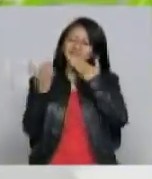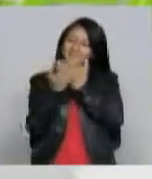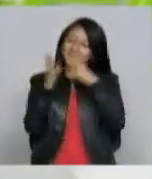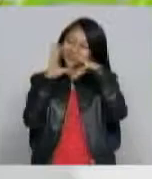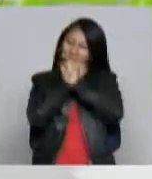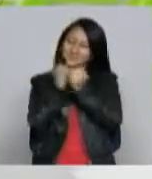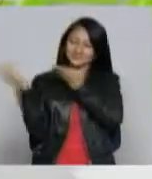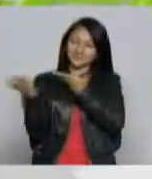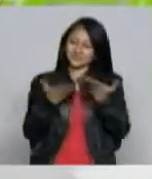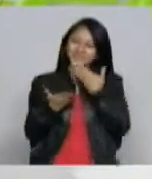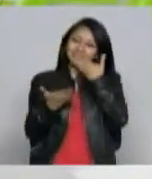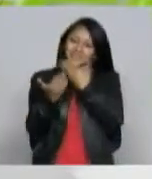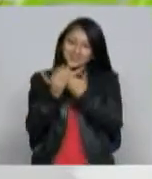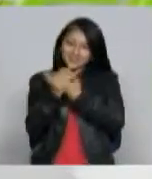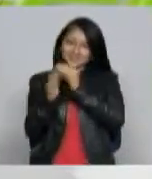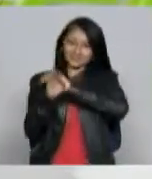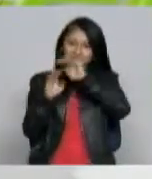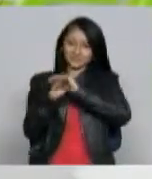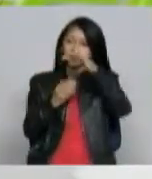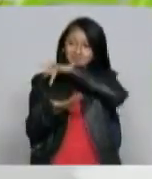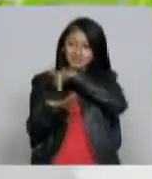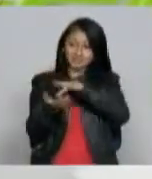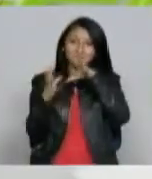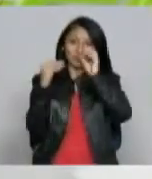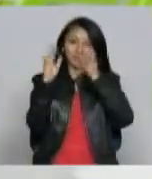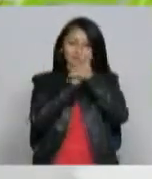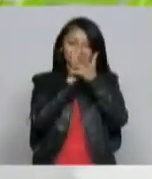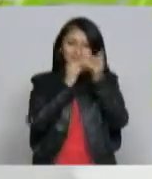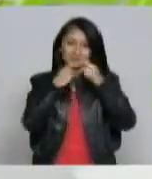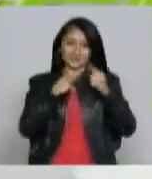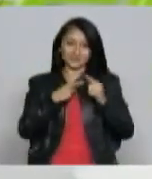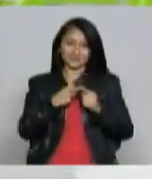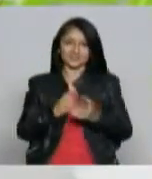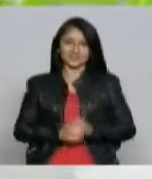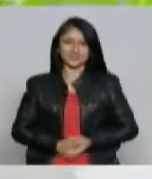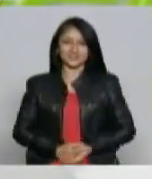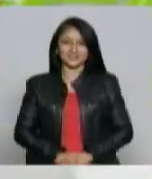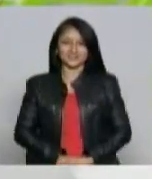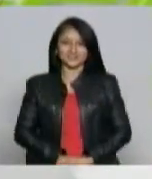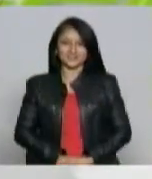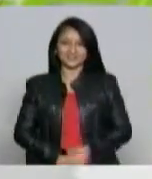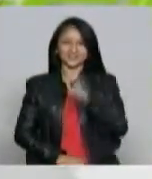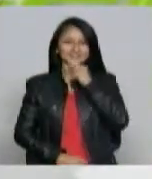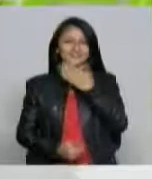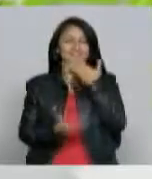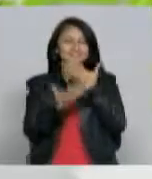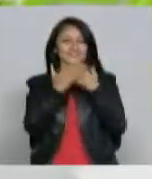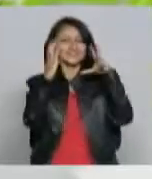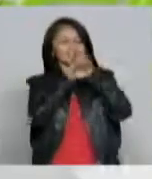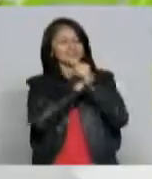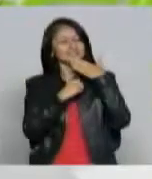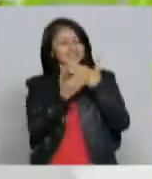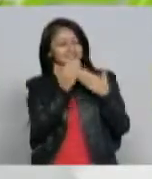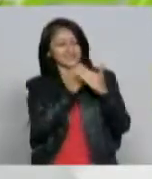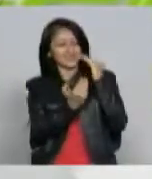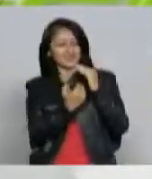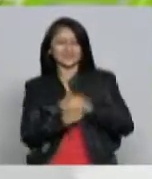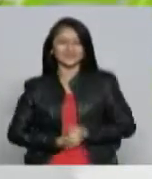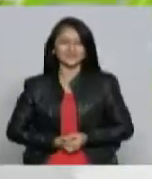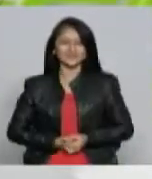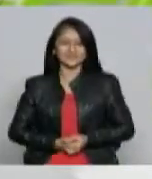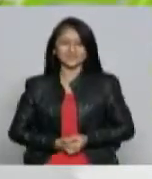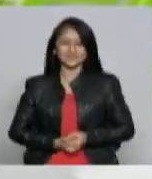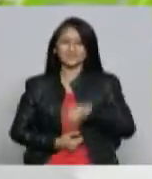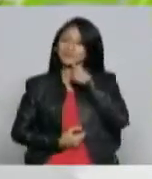buenas noches, nos complace mucho tenerlo con nosotros en el espacio del defensor del televidente del canal regional Telecafé Buenas noches Jimena y buenas noches televidentes Bueno